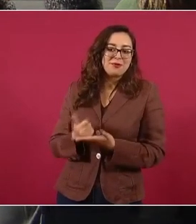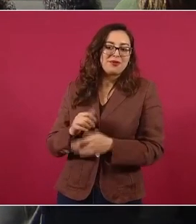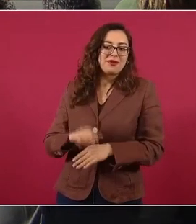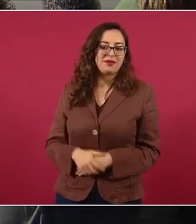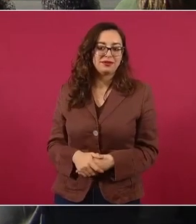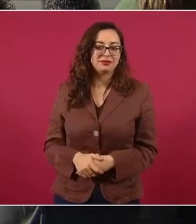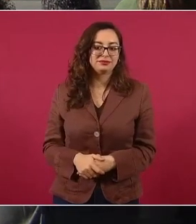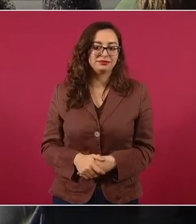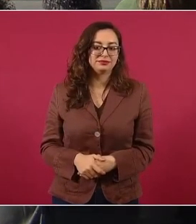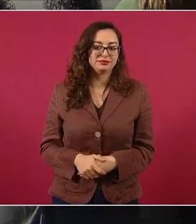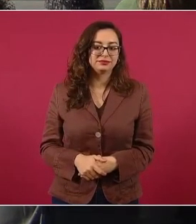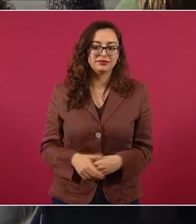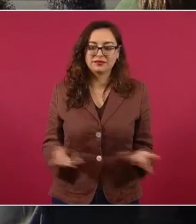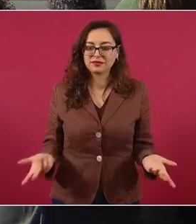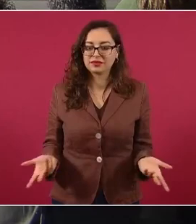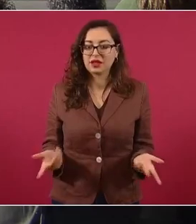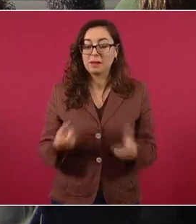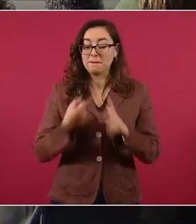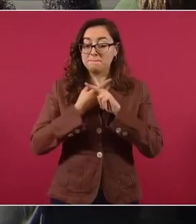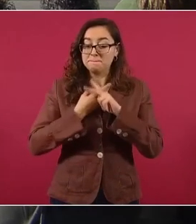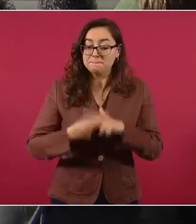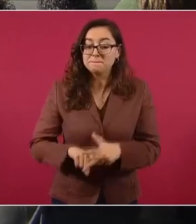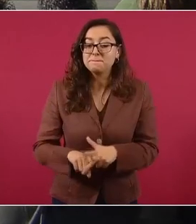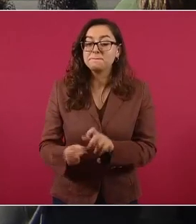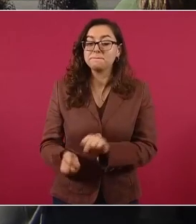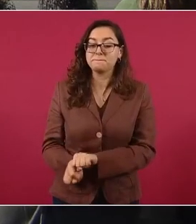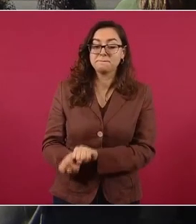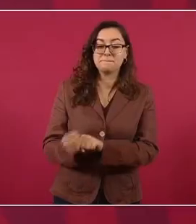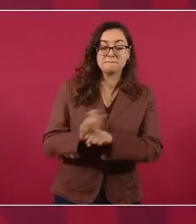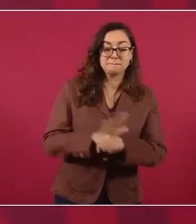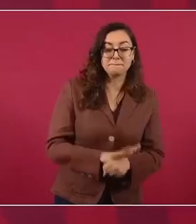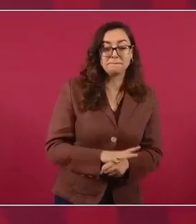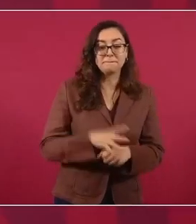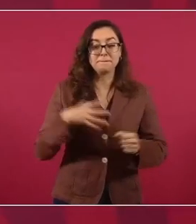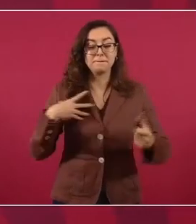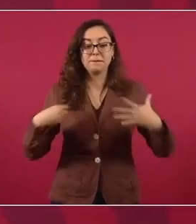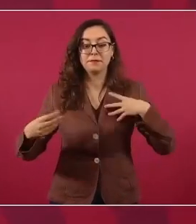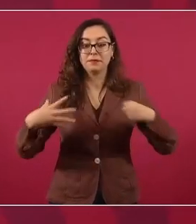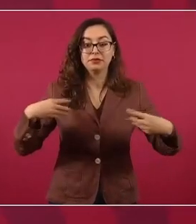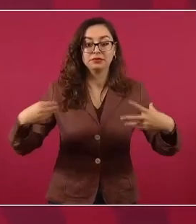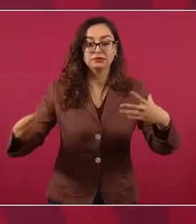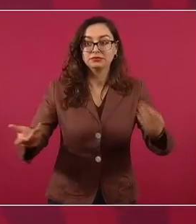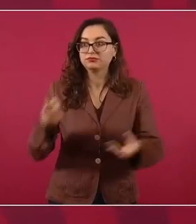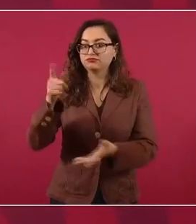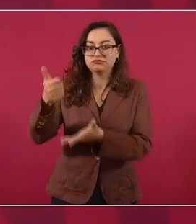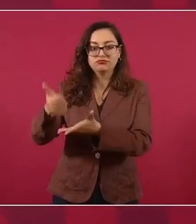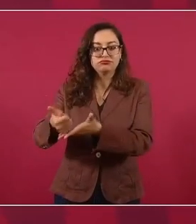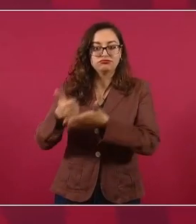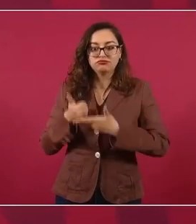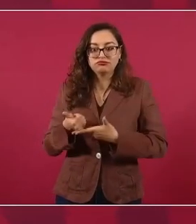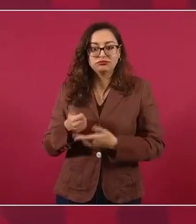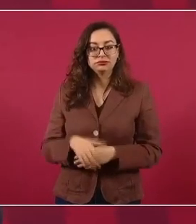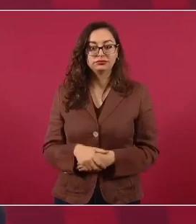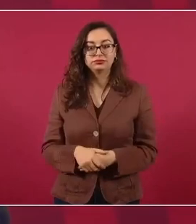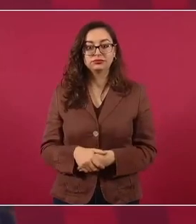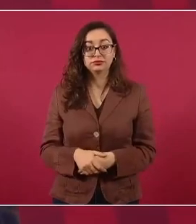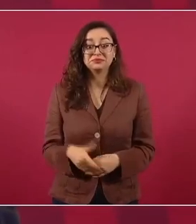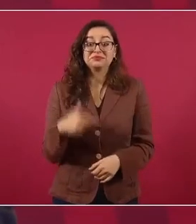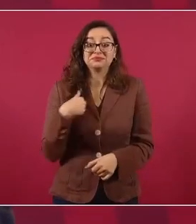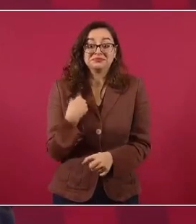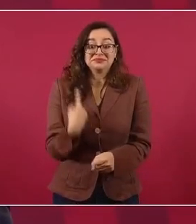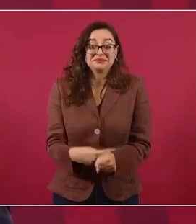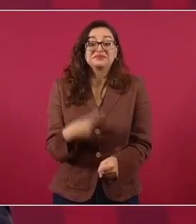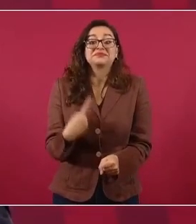el principio de la pandemia. Yo recuerdo que tenía yo COVID